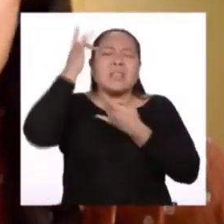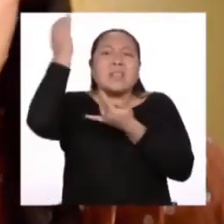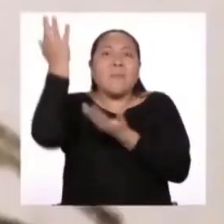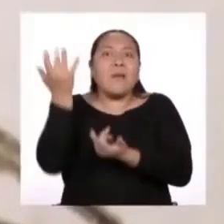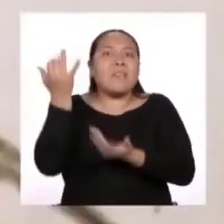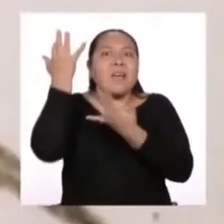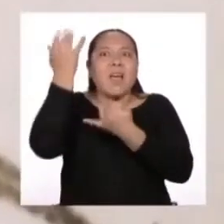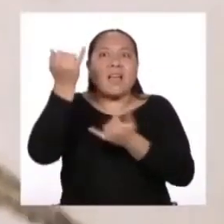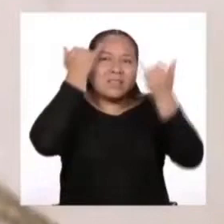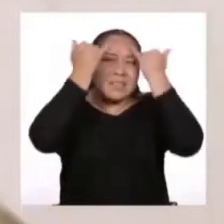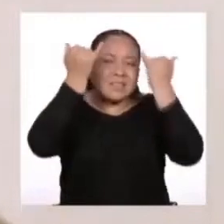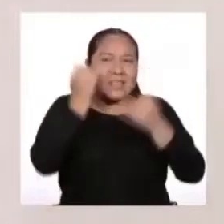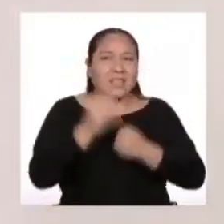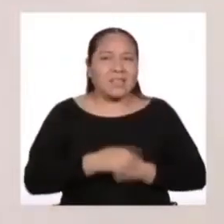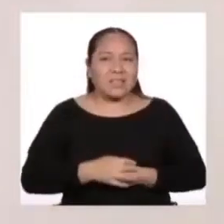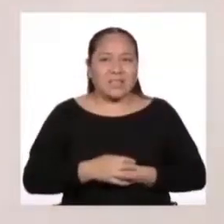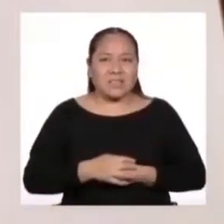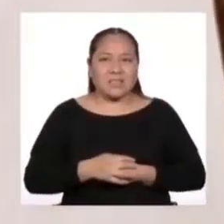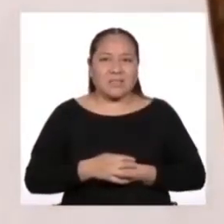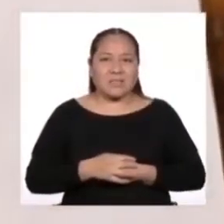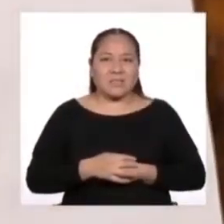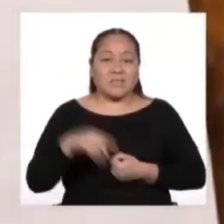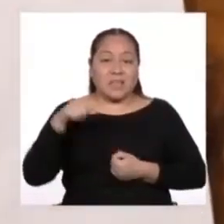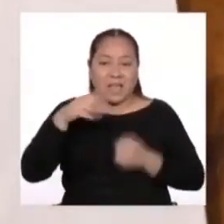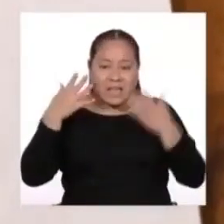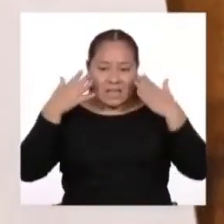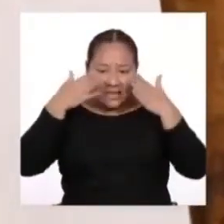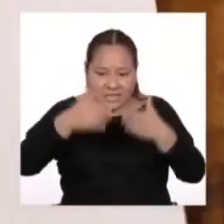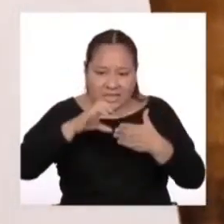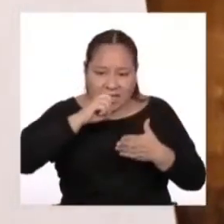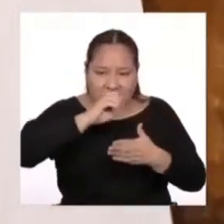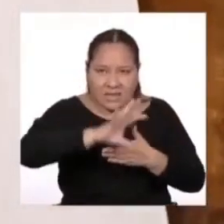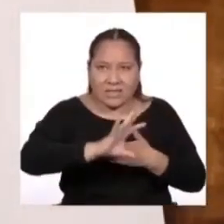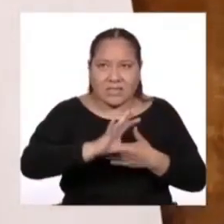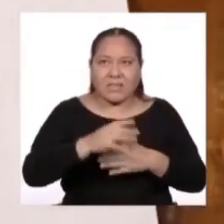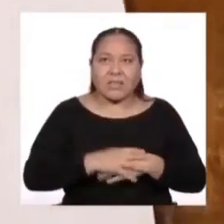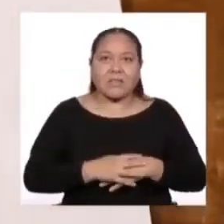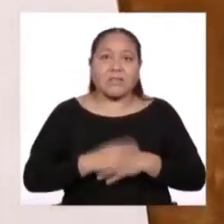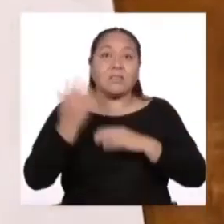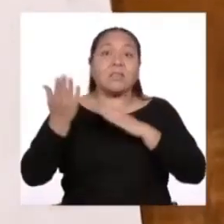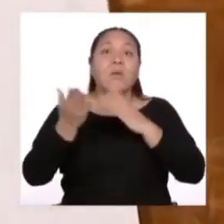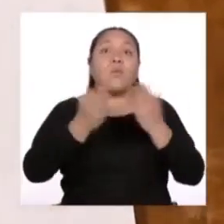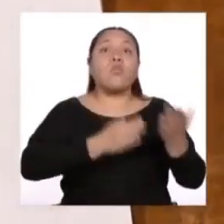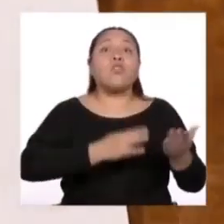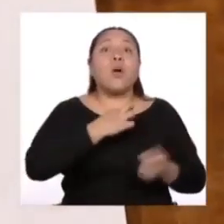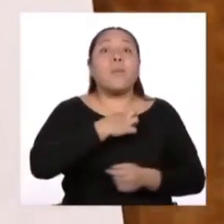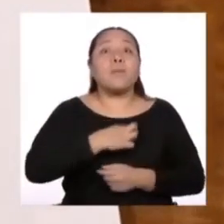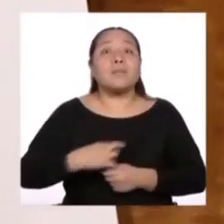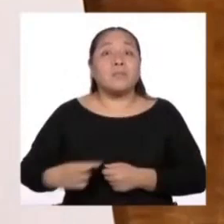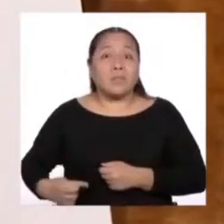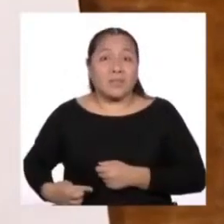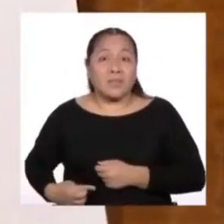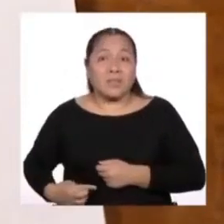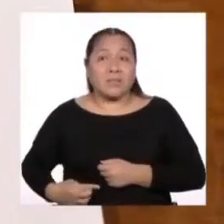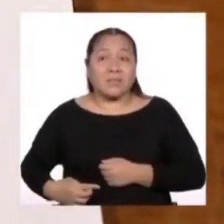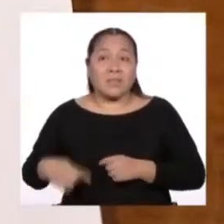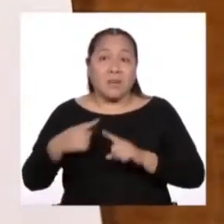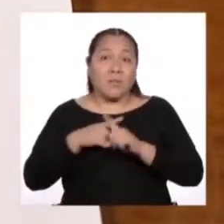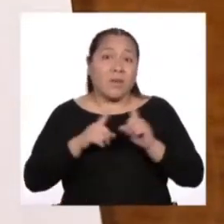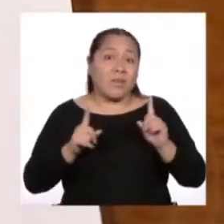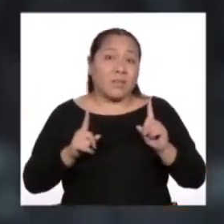siempre van a poder. San Exuperín no te dice específicamente, se murió el principito, ¿no? Pero está